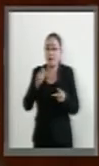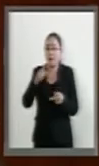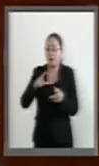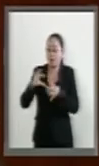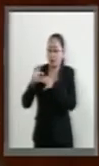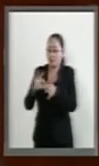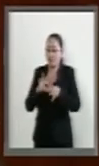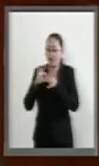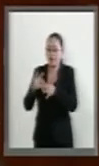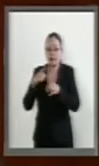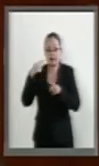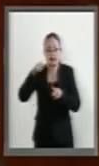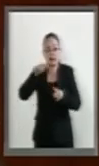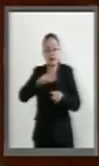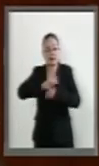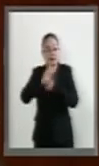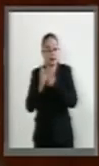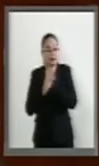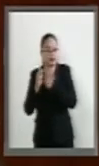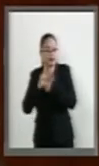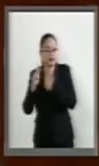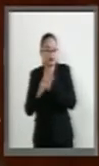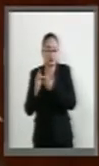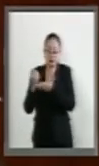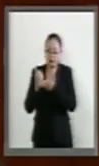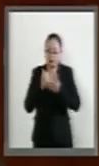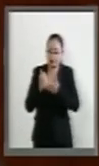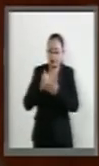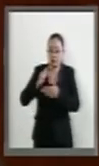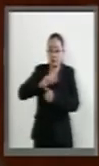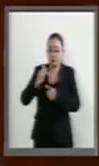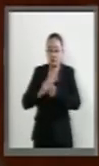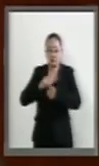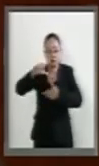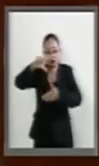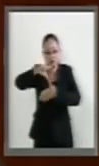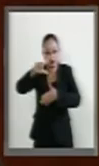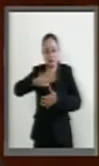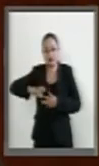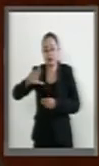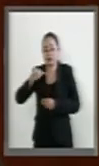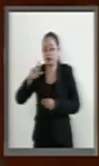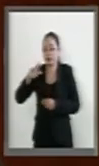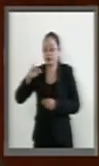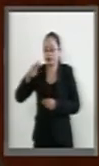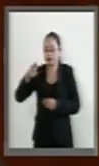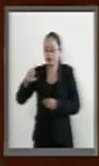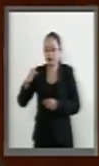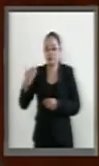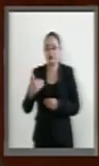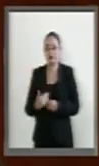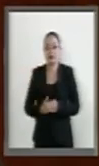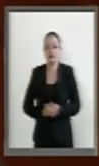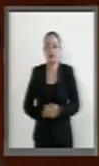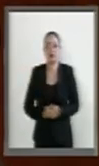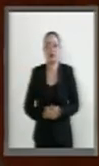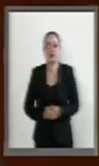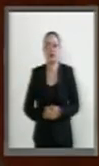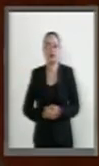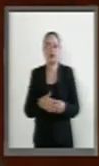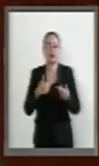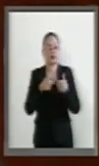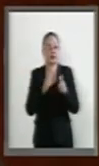cooperación entre los países latinoamericanos y caribeños. En el grupo